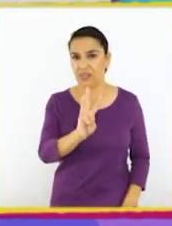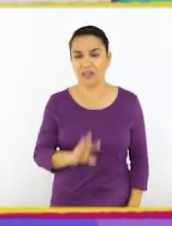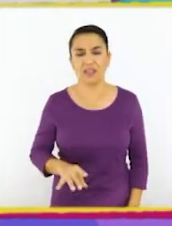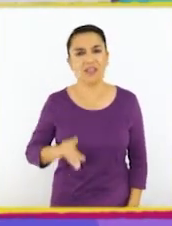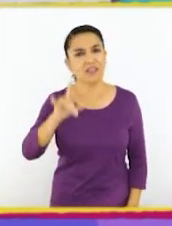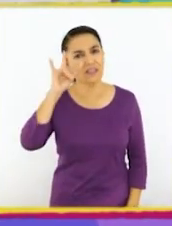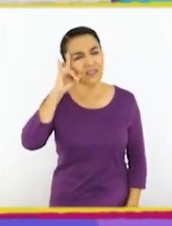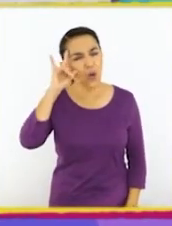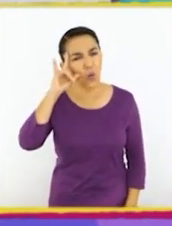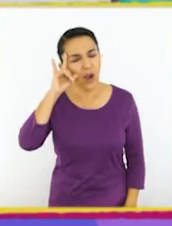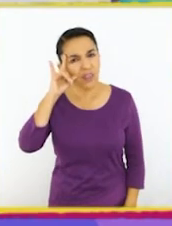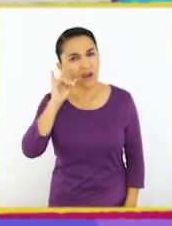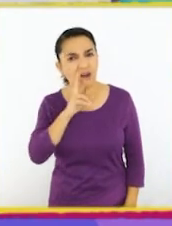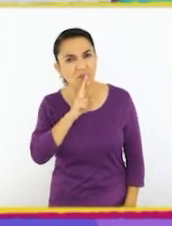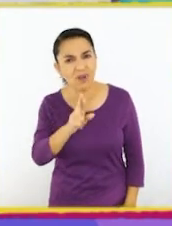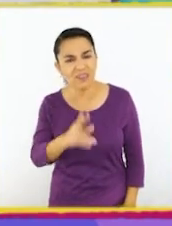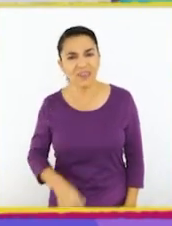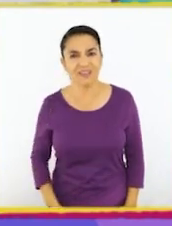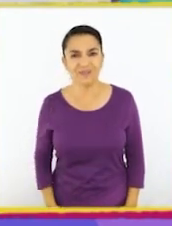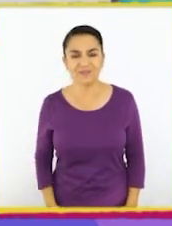¿Se acuerdan cuánto es eso?